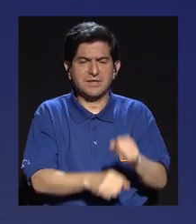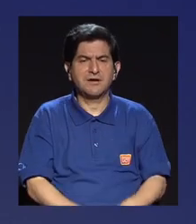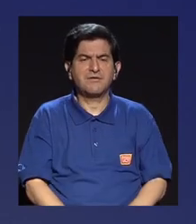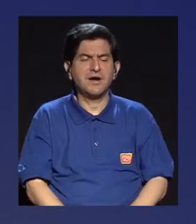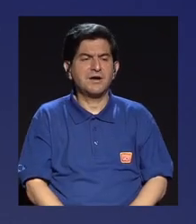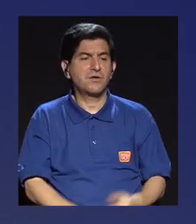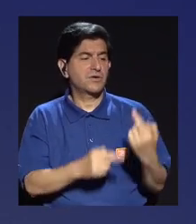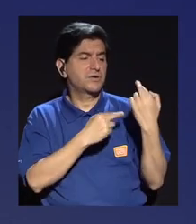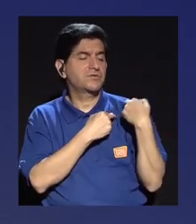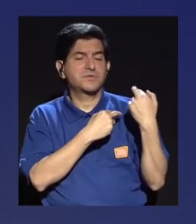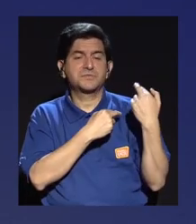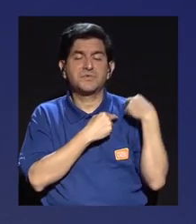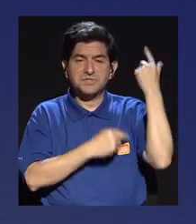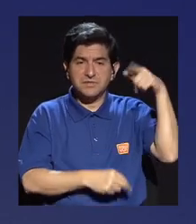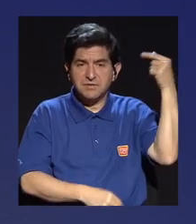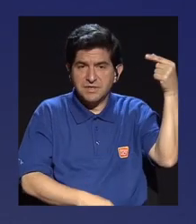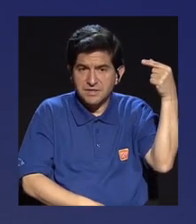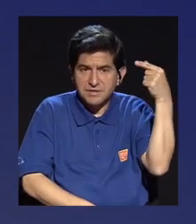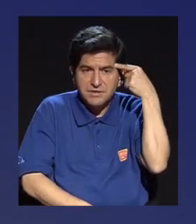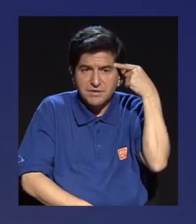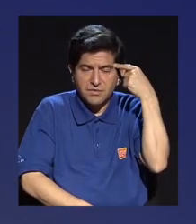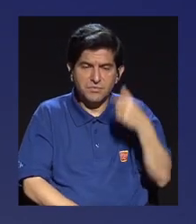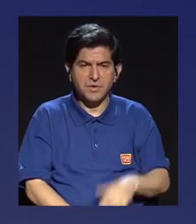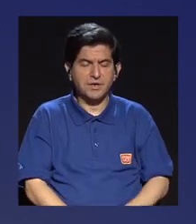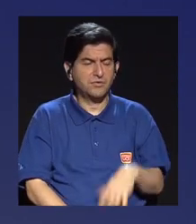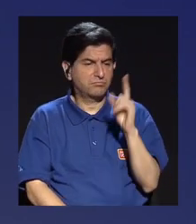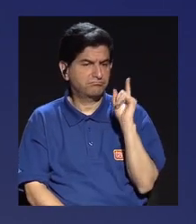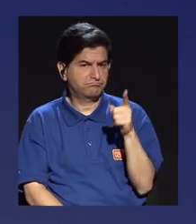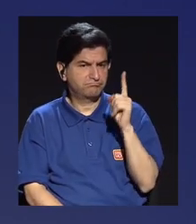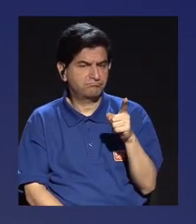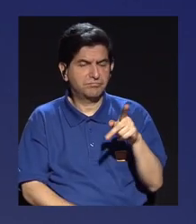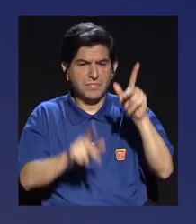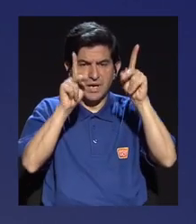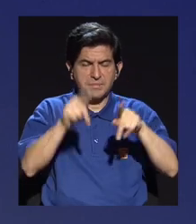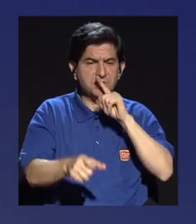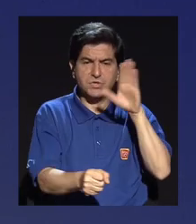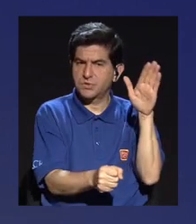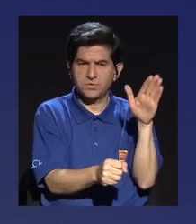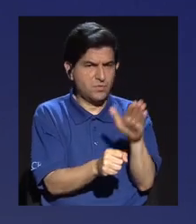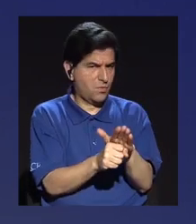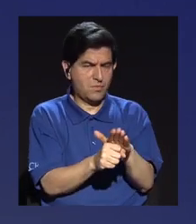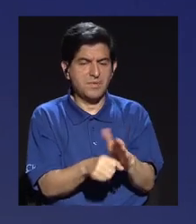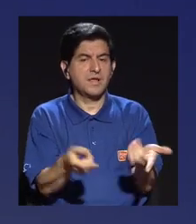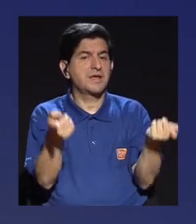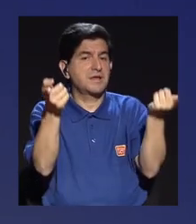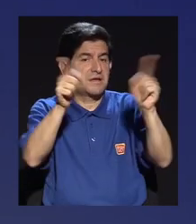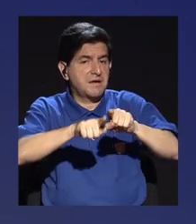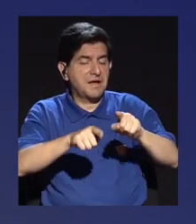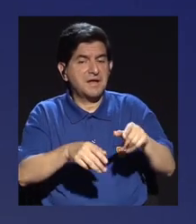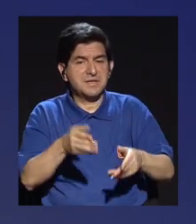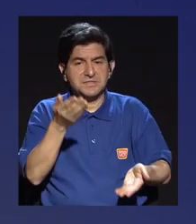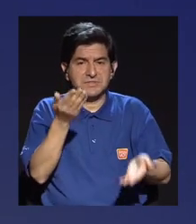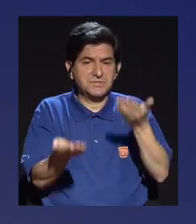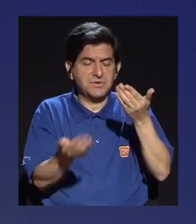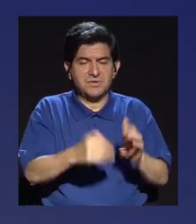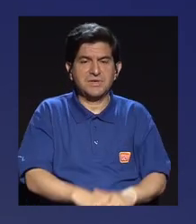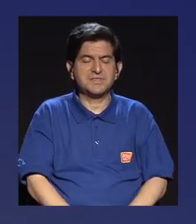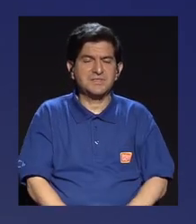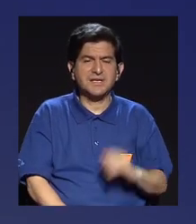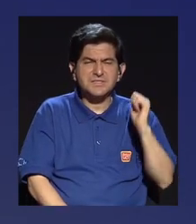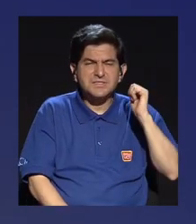quienes les compete como Estado, llamarle la atención a quienes no lo cumplen. Y en este caso podríamos utilizar el hashtag